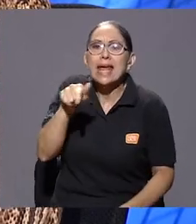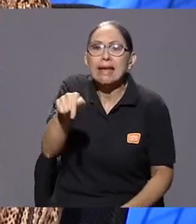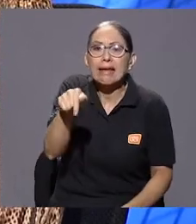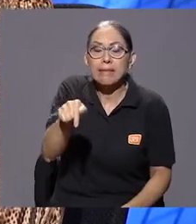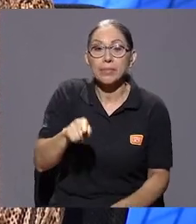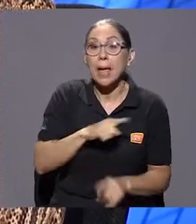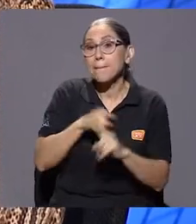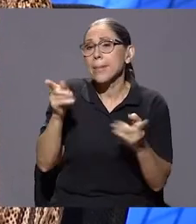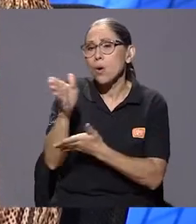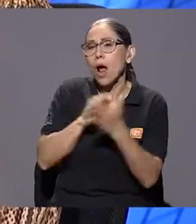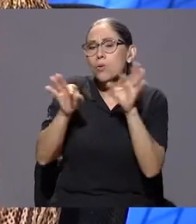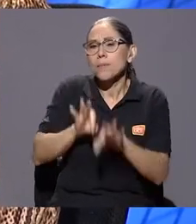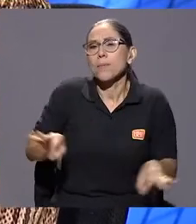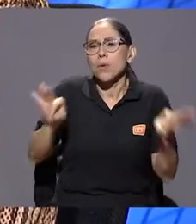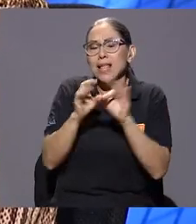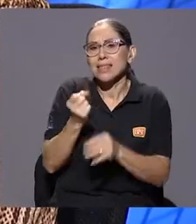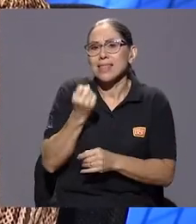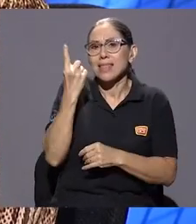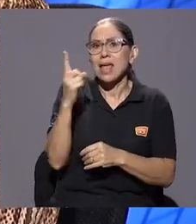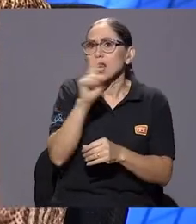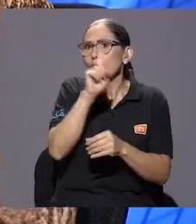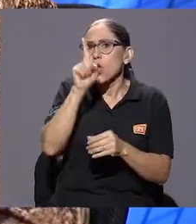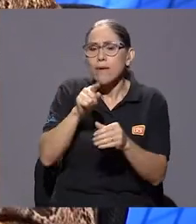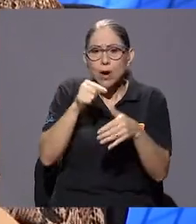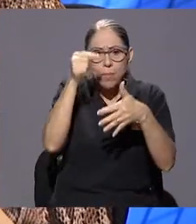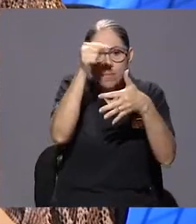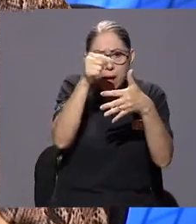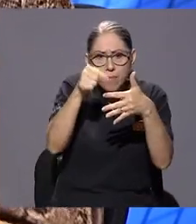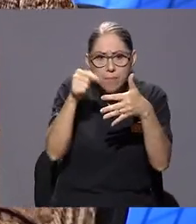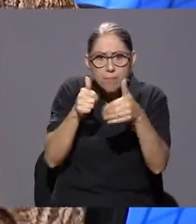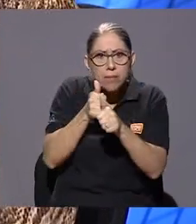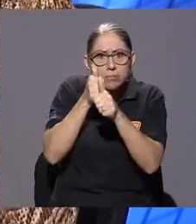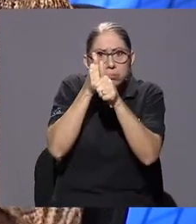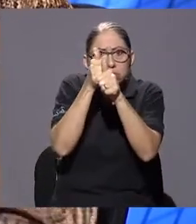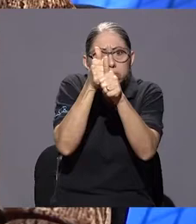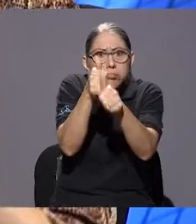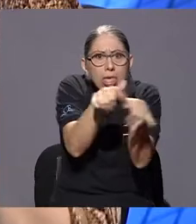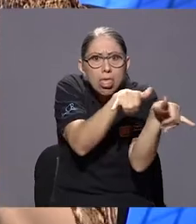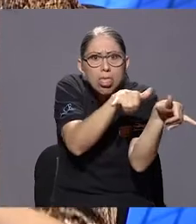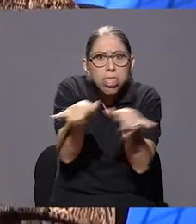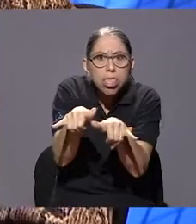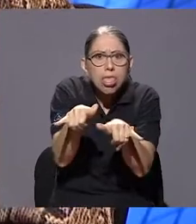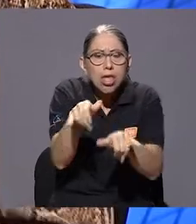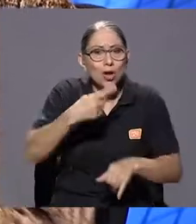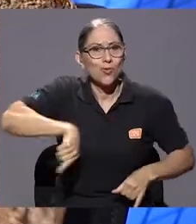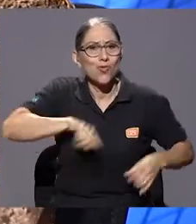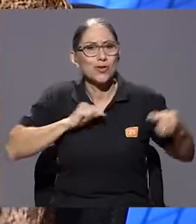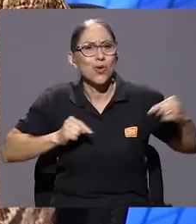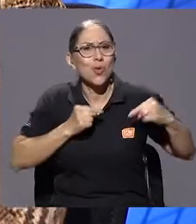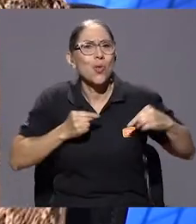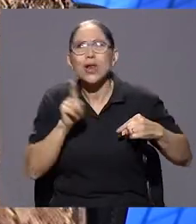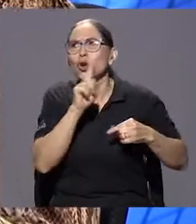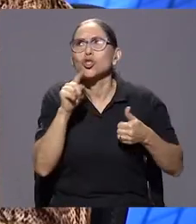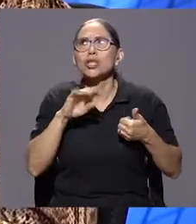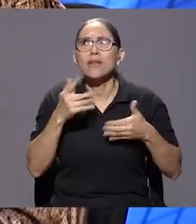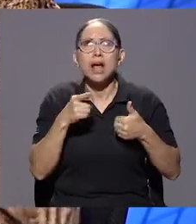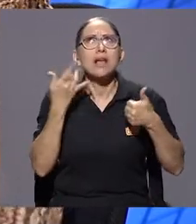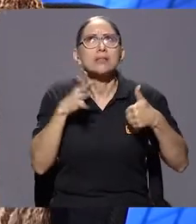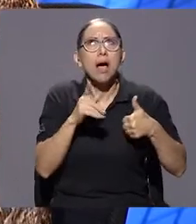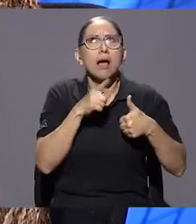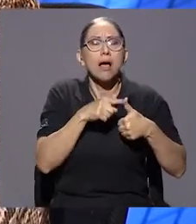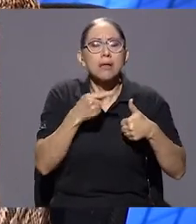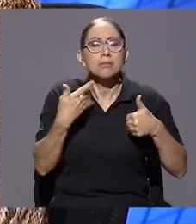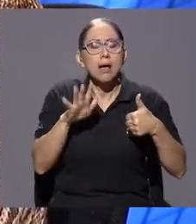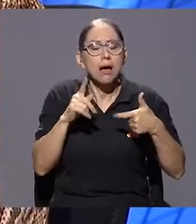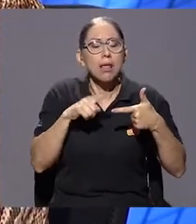entender que no son lineales. Nosotros no vivimos un duelo de una manera como hacer una sumatoria y decir, bueno, ya pasé la esta, la siguiente, la siguiente y ya. Cada